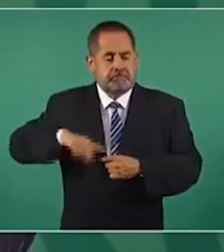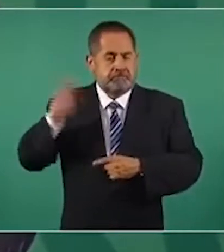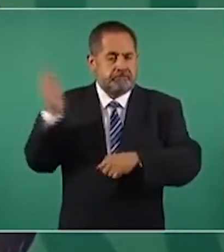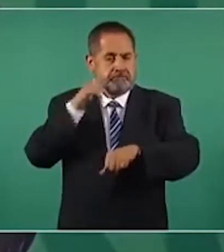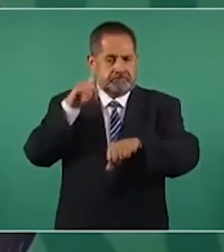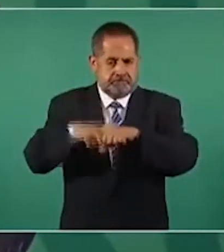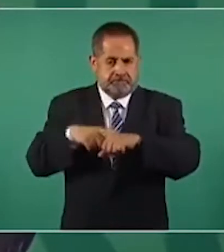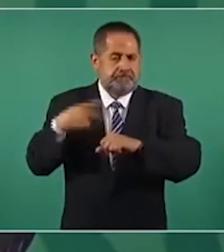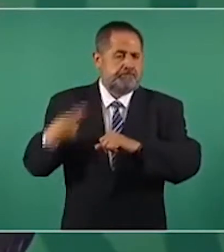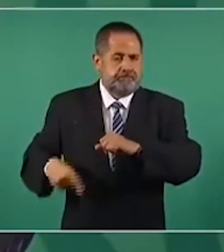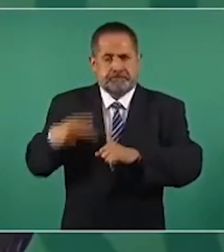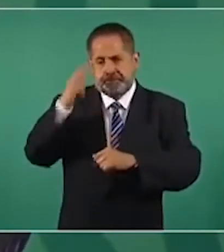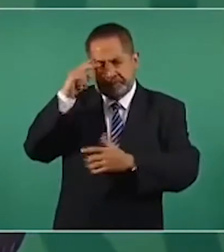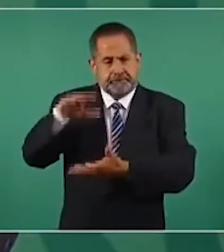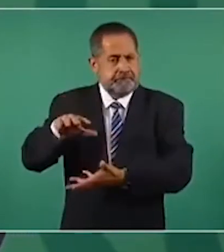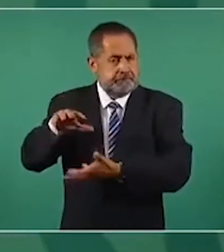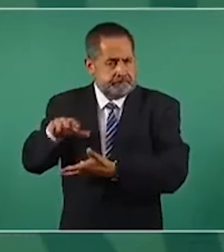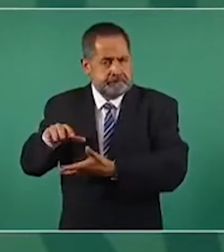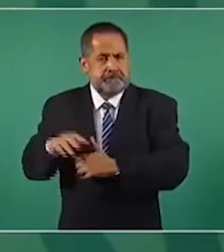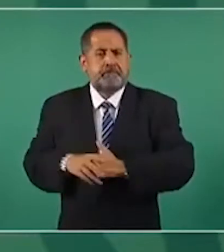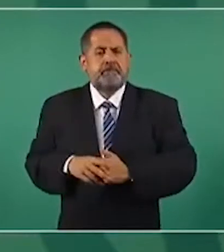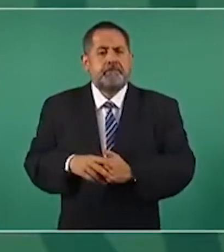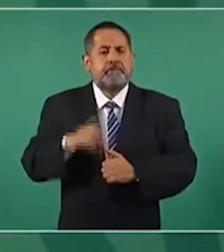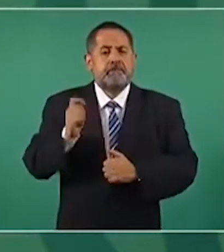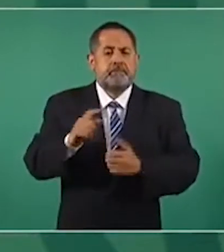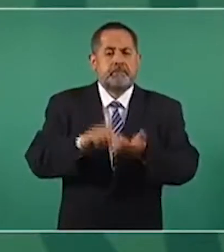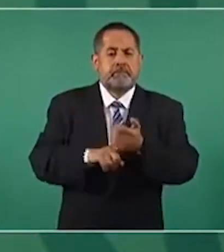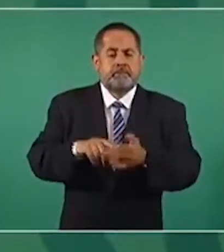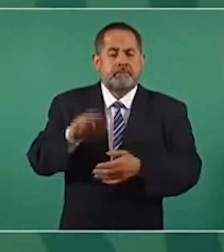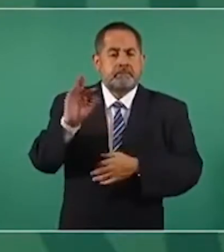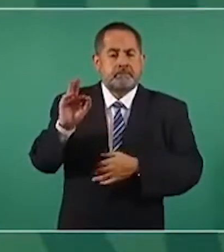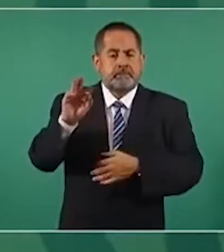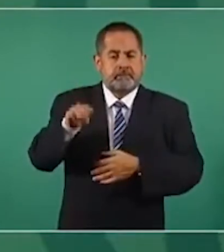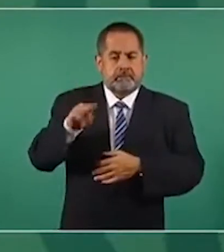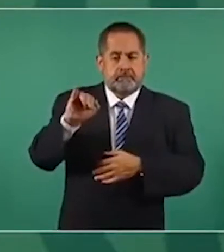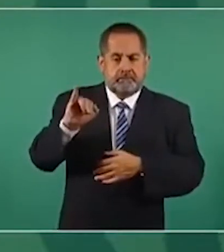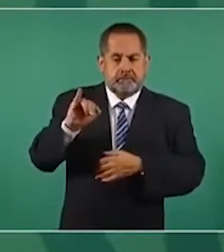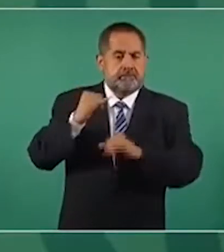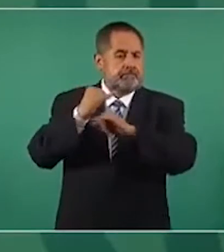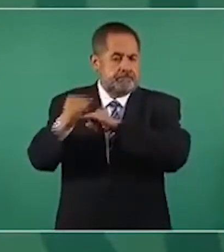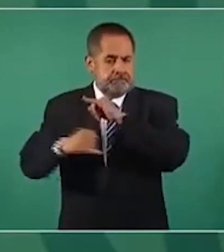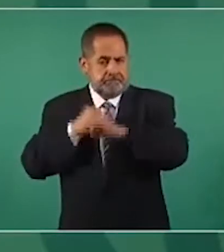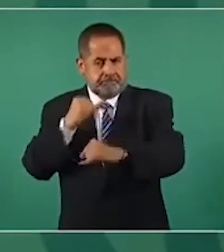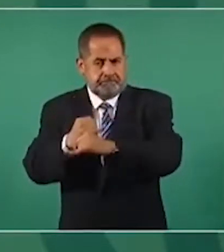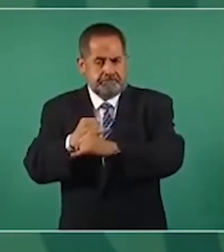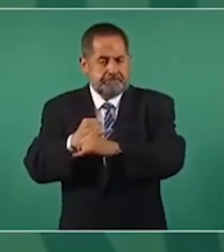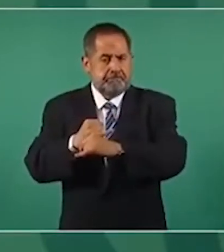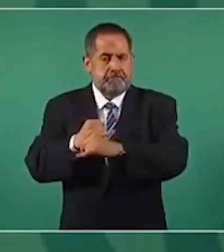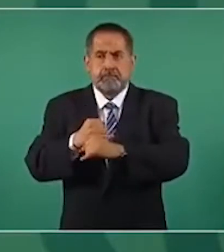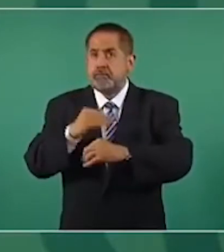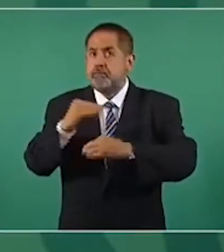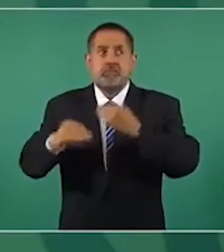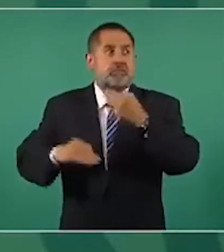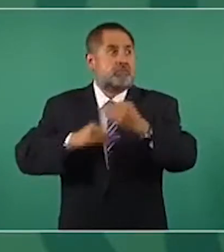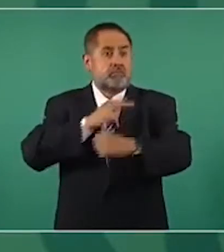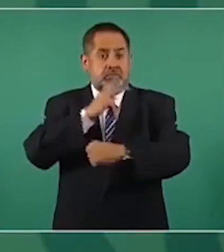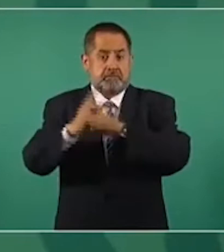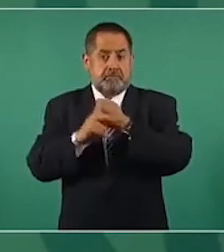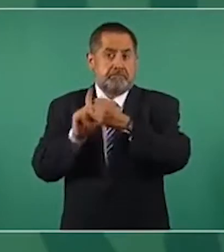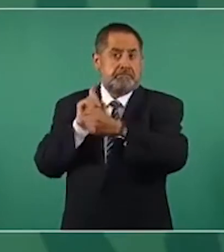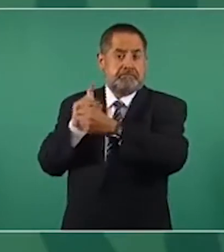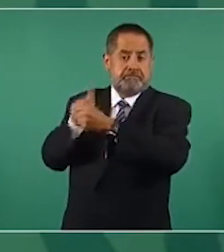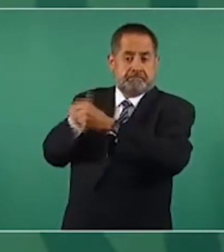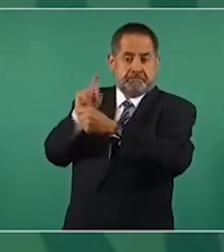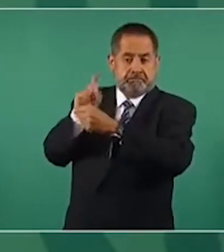Del Fondo Monetario Internacional, todos los países miembros